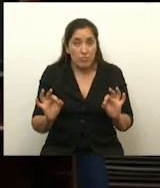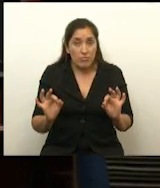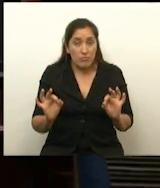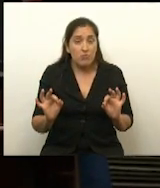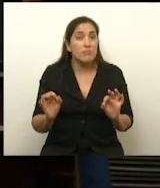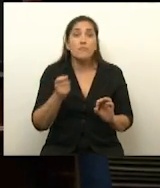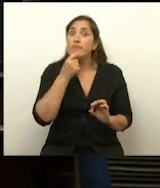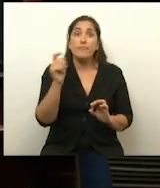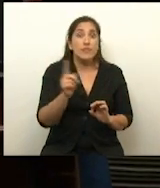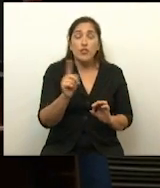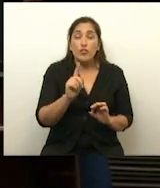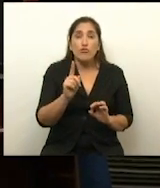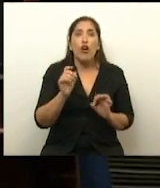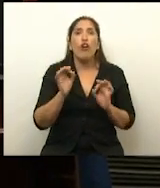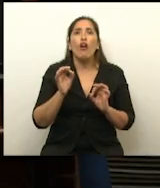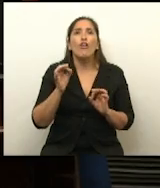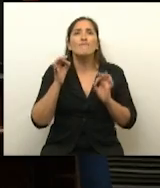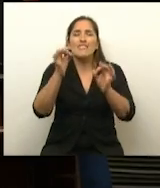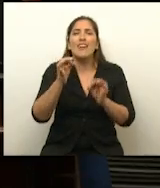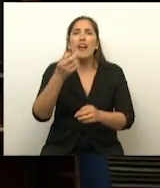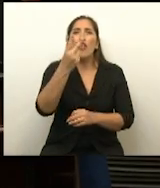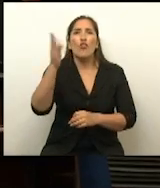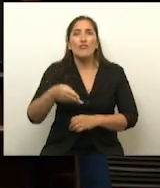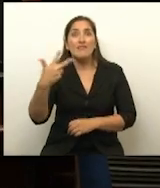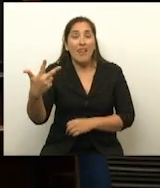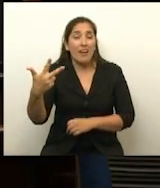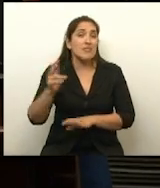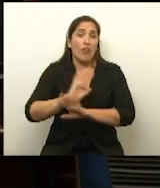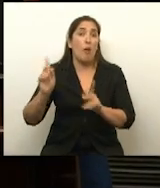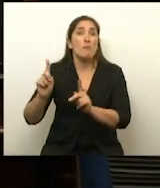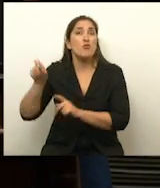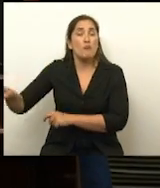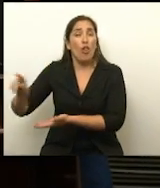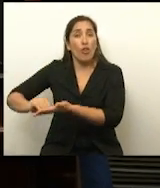Si no logra los dos tercios, pasa a la versión de diputados al Poder Ejecutivo.